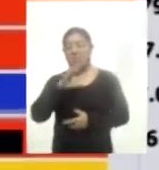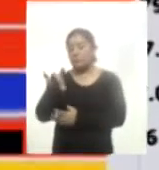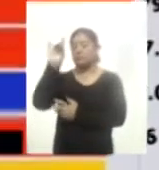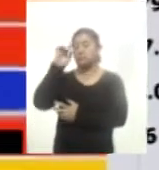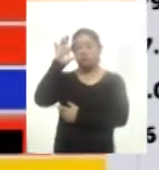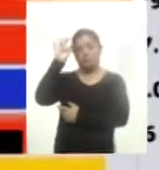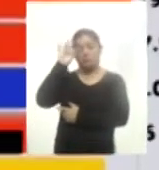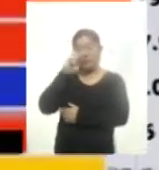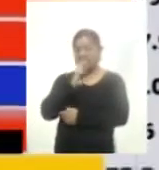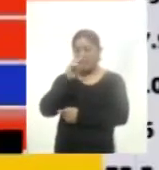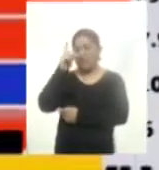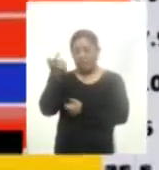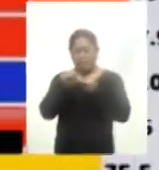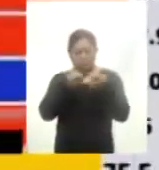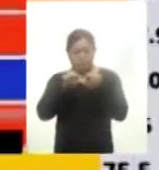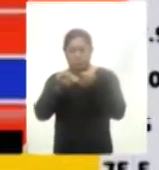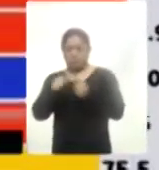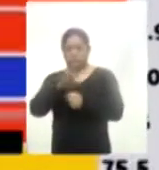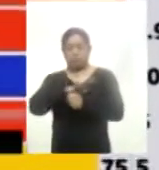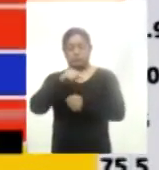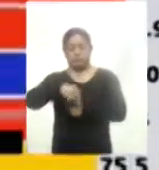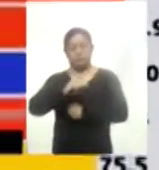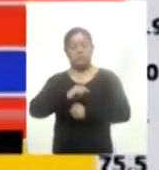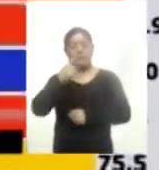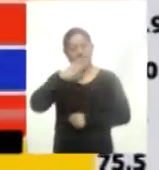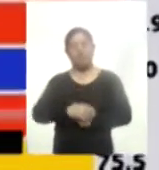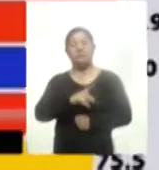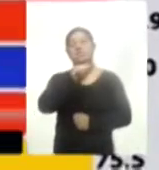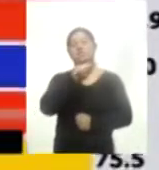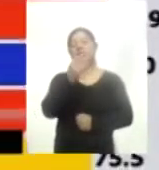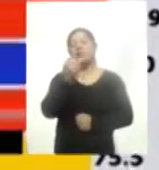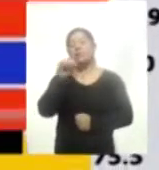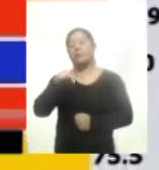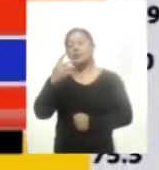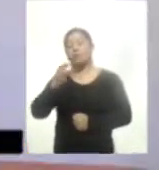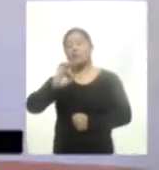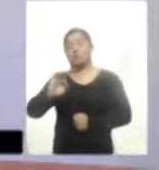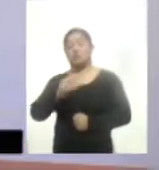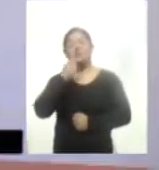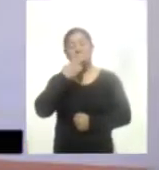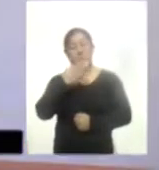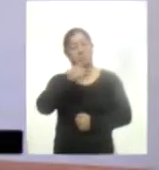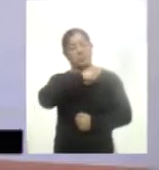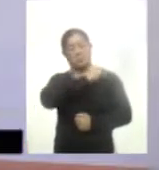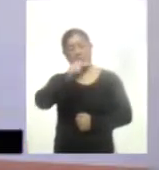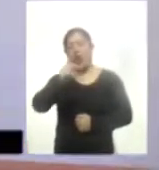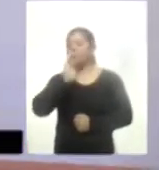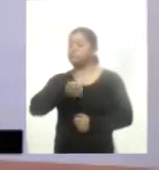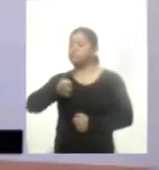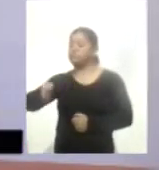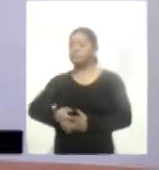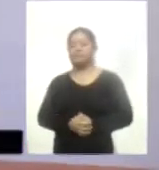que mejor ha manejado la crisis sanitaria en México con un 79.4% de aprobación ciudadana. Aán Morales,